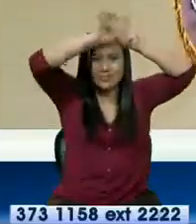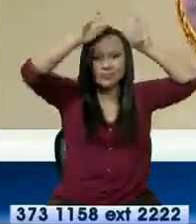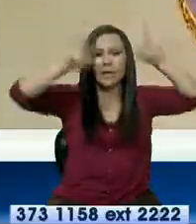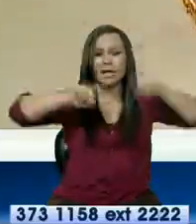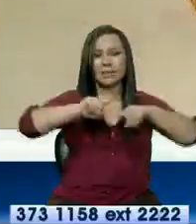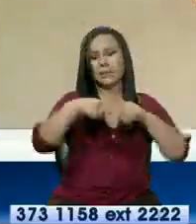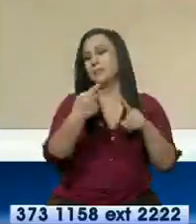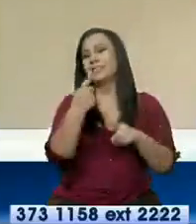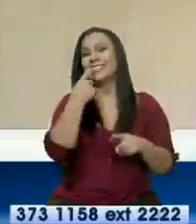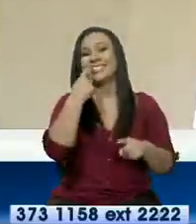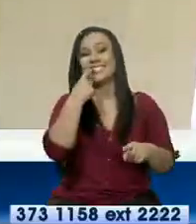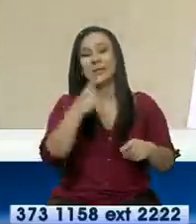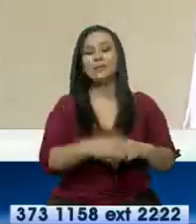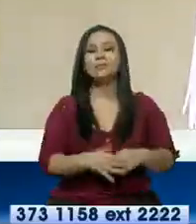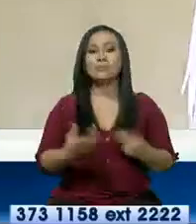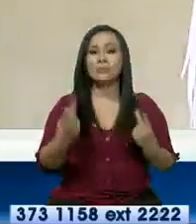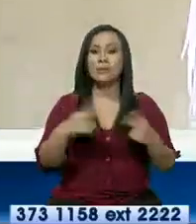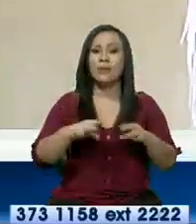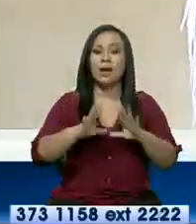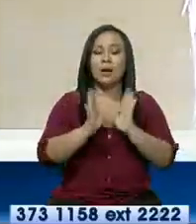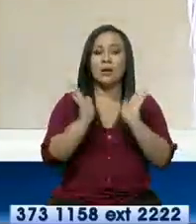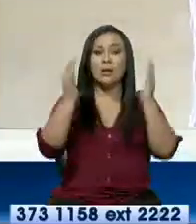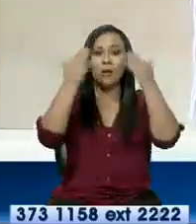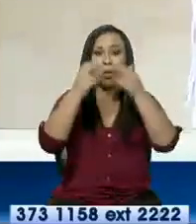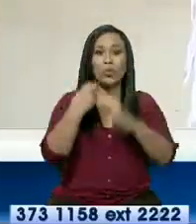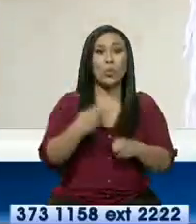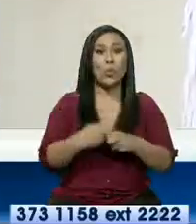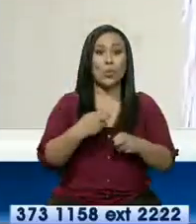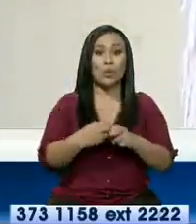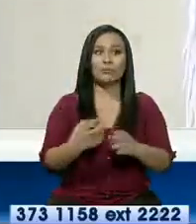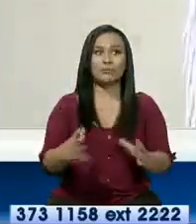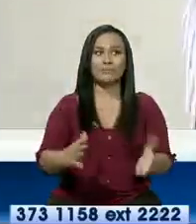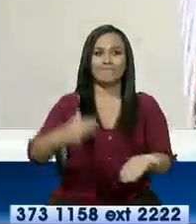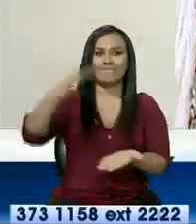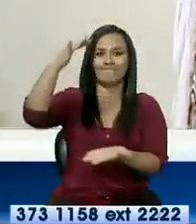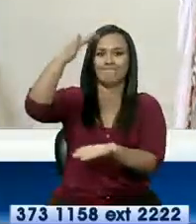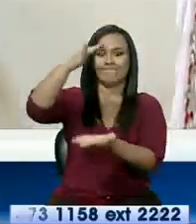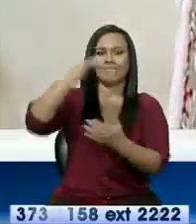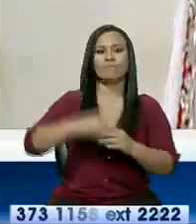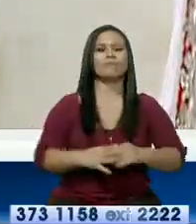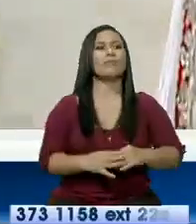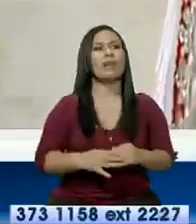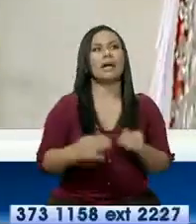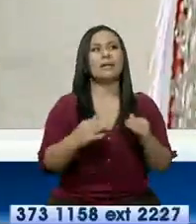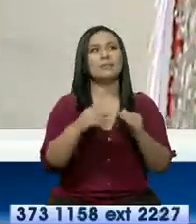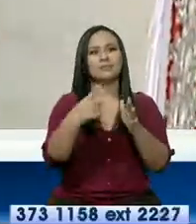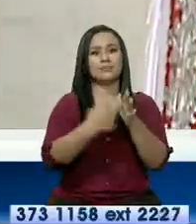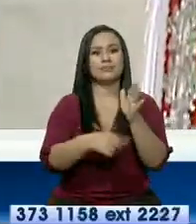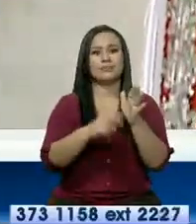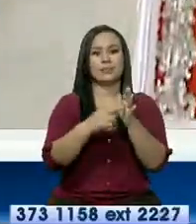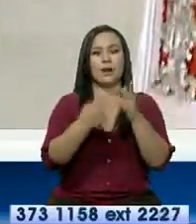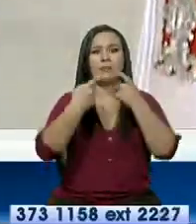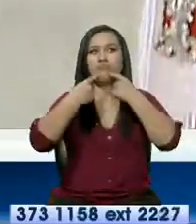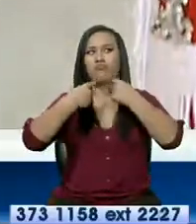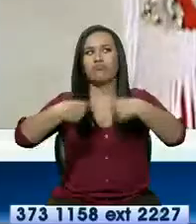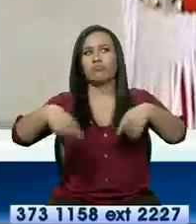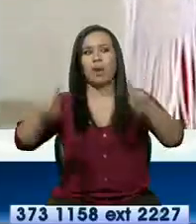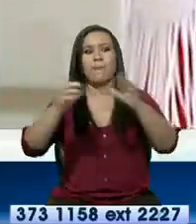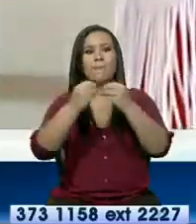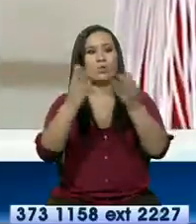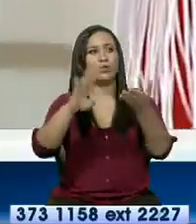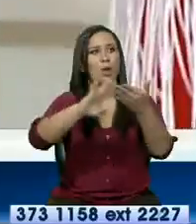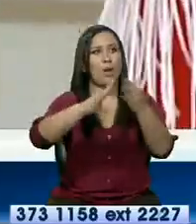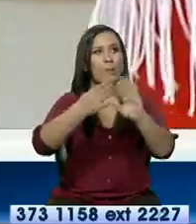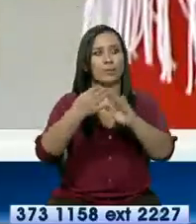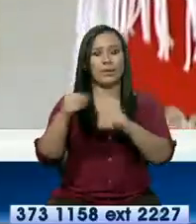alambres, hasta cuando lograron esa consistencia de parables. Ese Diabluma se difundió por muchas de las comunidades